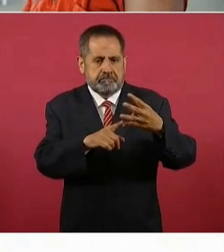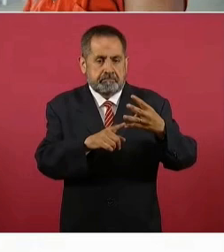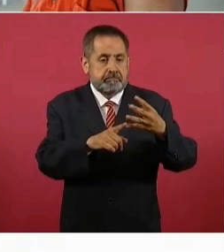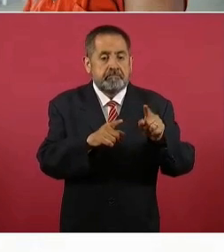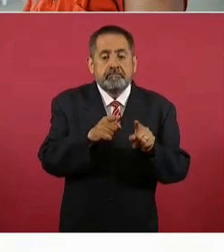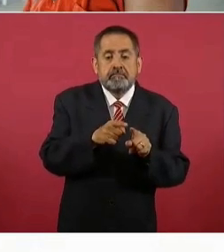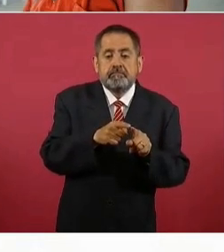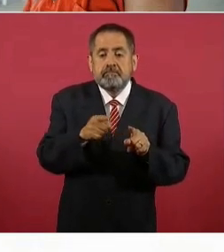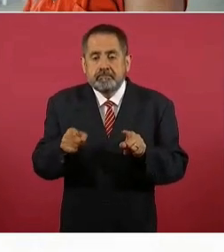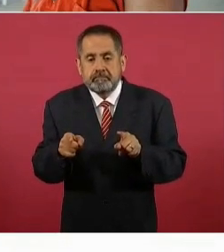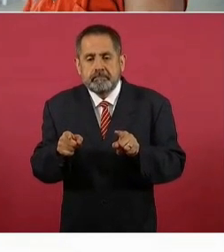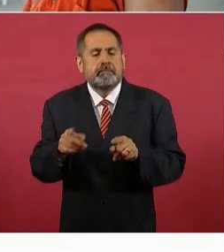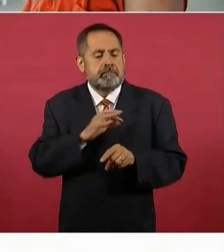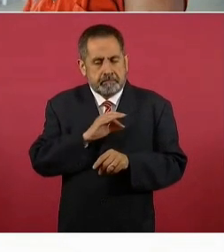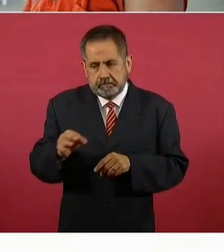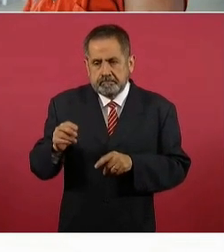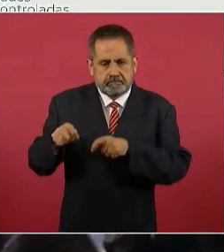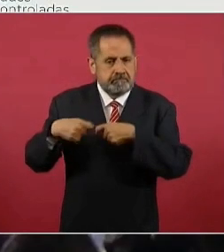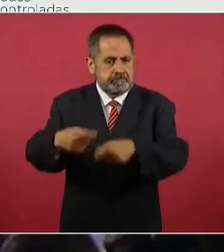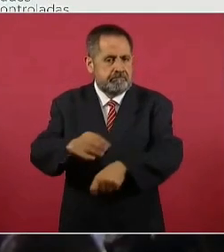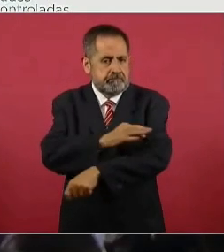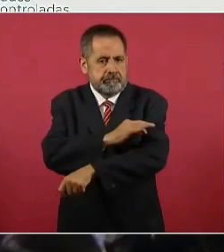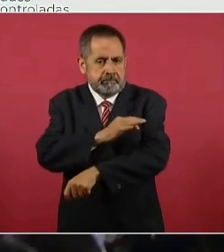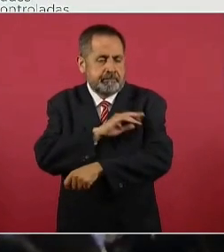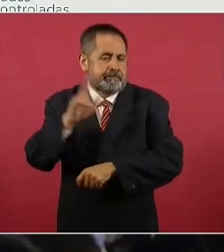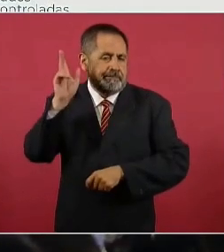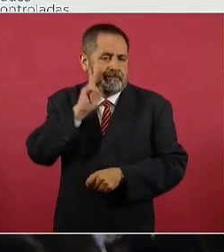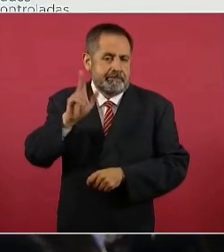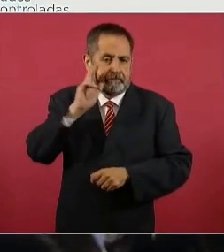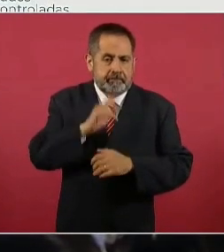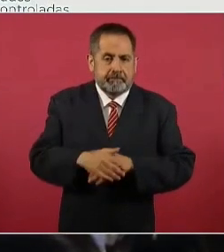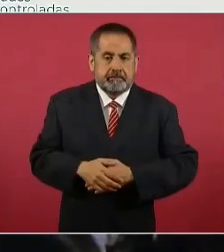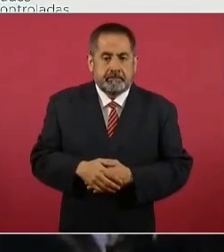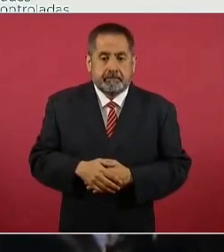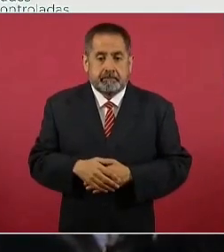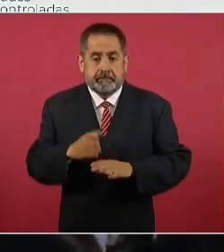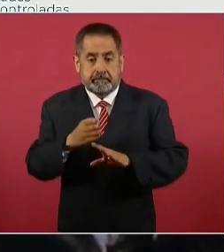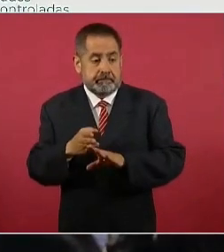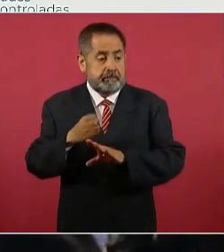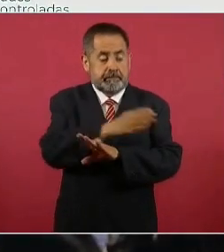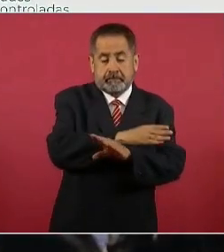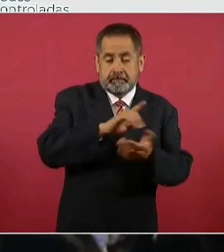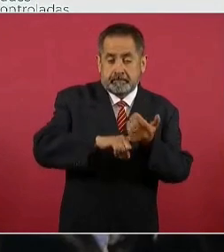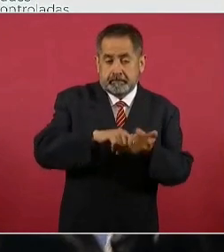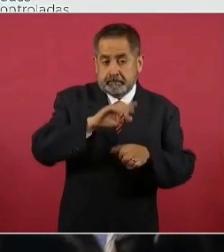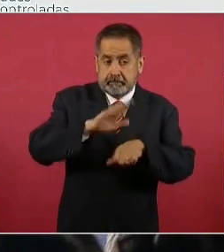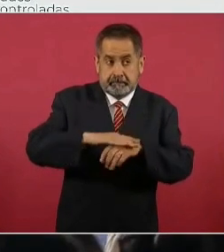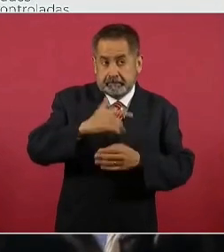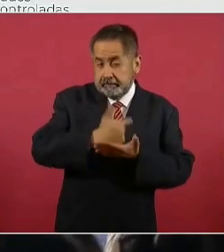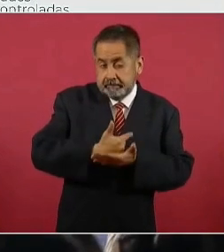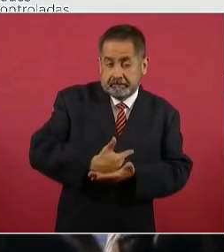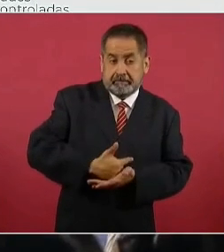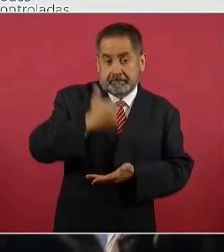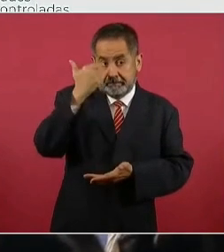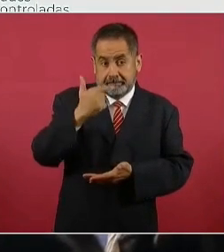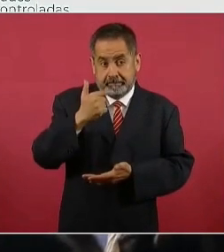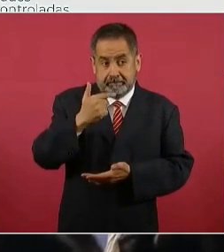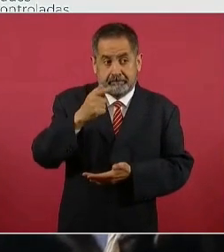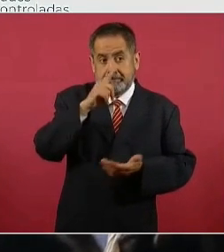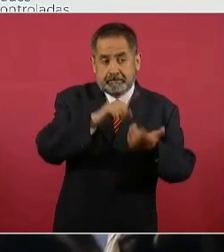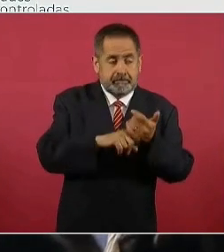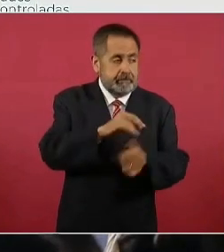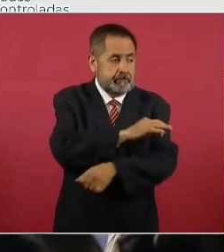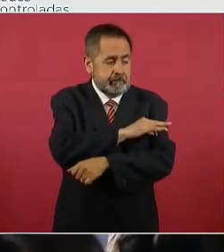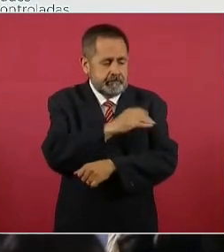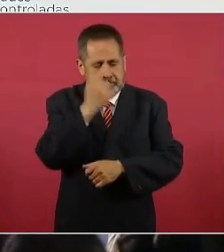y que además no tengan antecedentes efectos graves al haber recibido otras